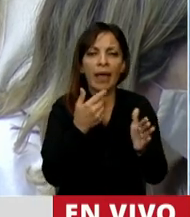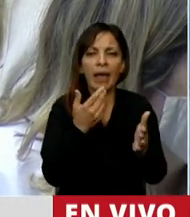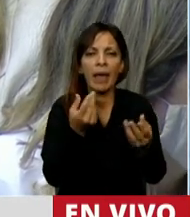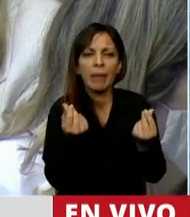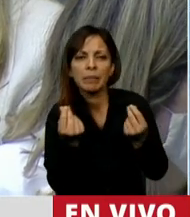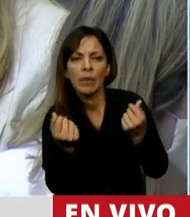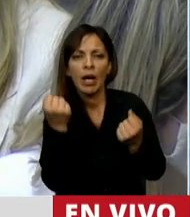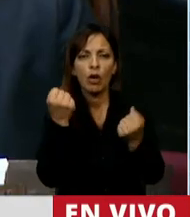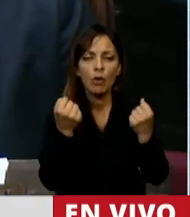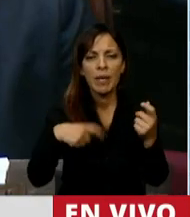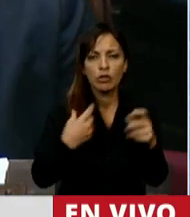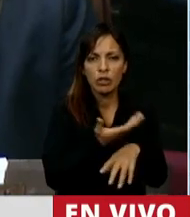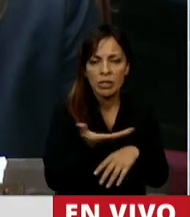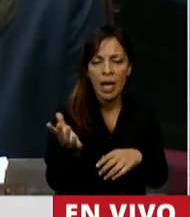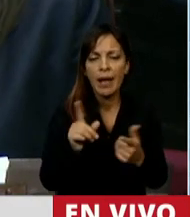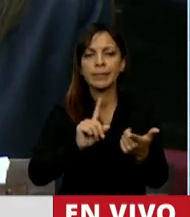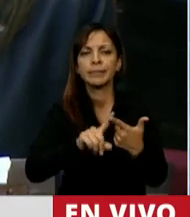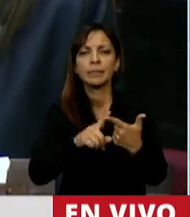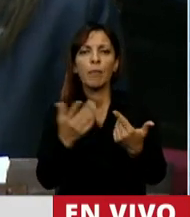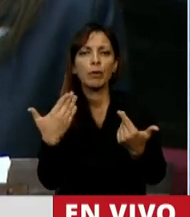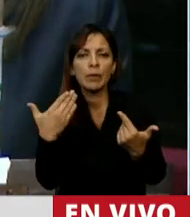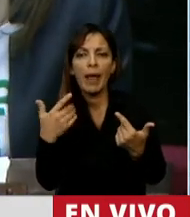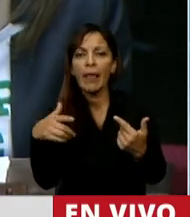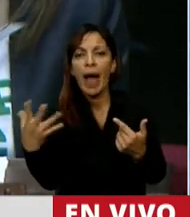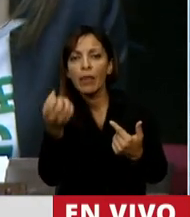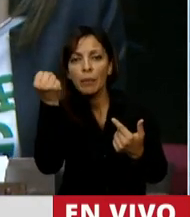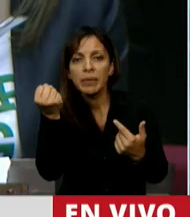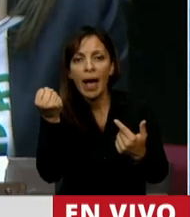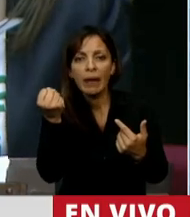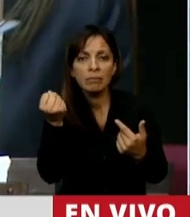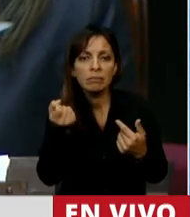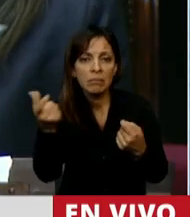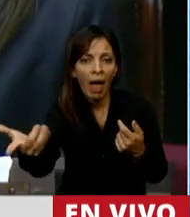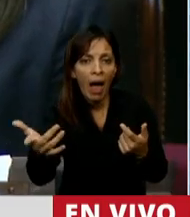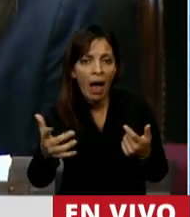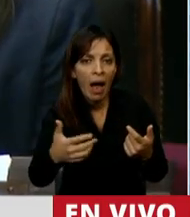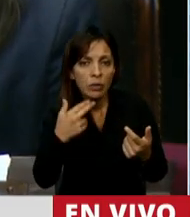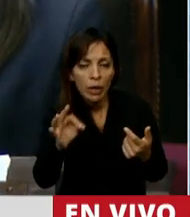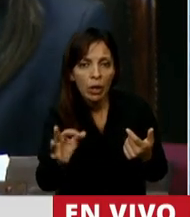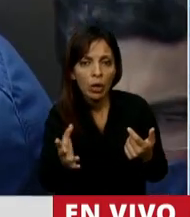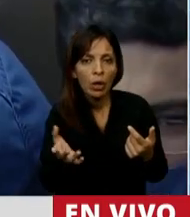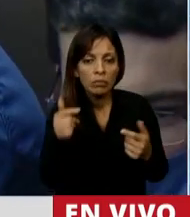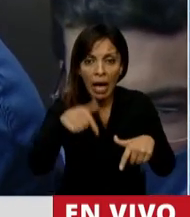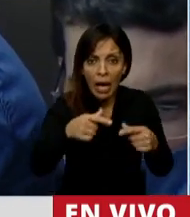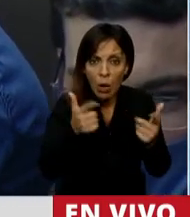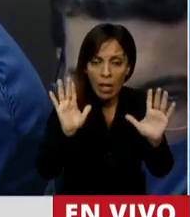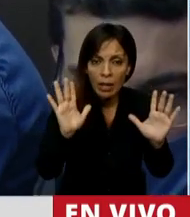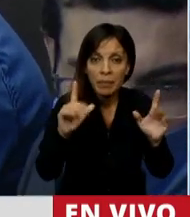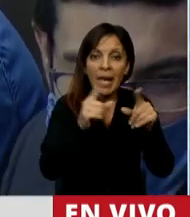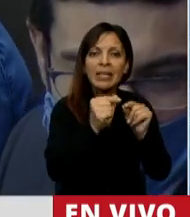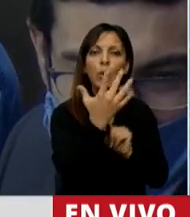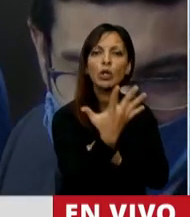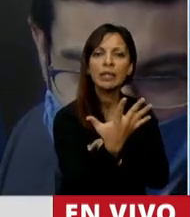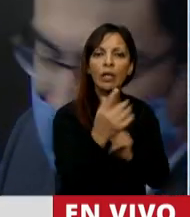económica, la posibilidad de adoptar a su niño, cosa que acá no pasa. En el artículo 5,